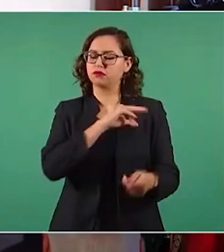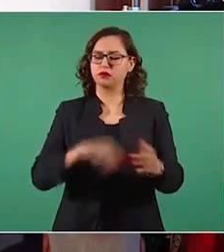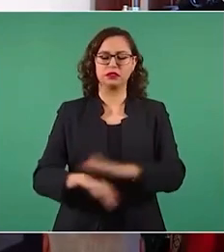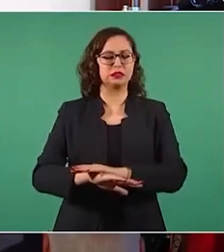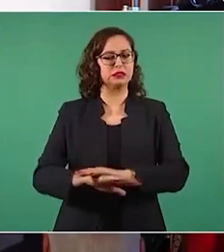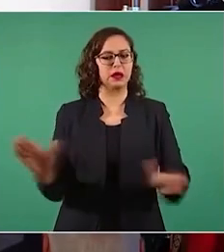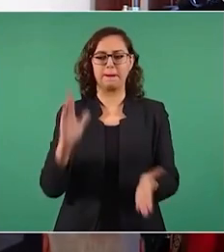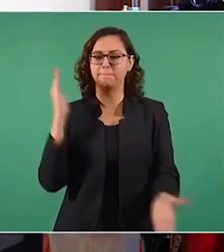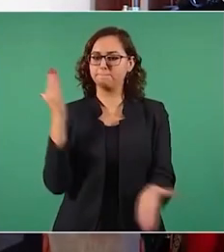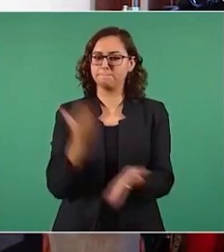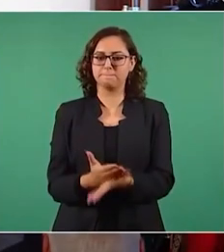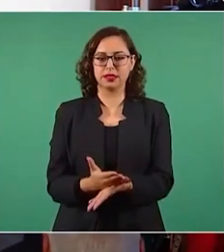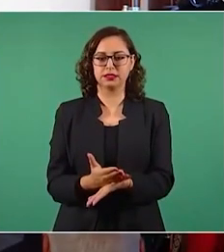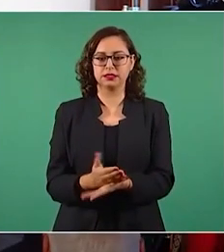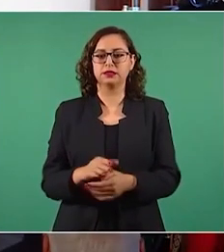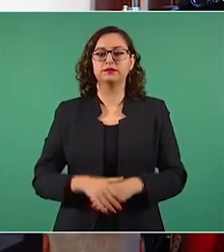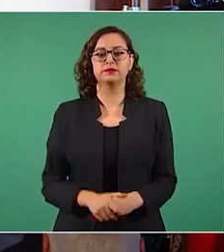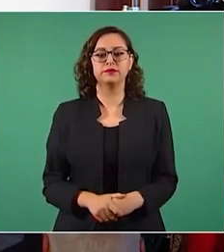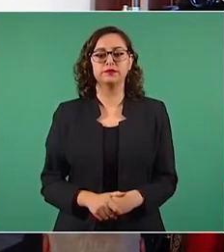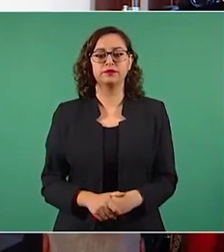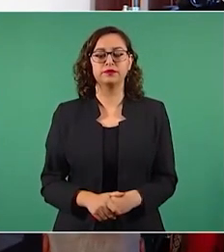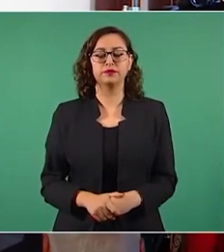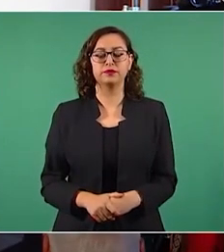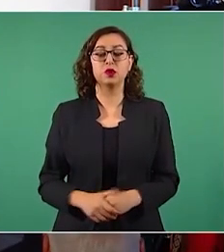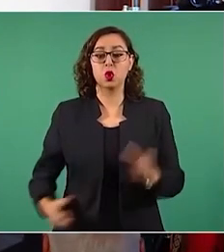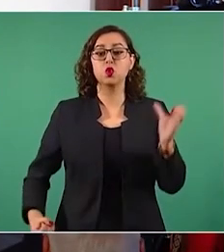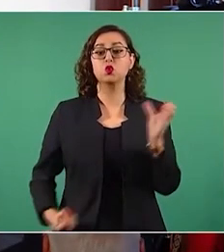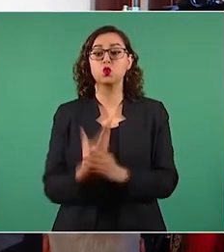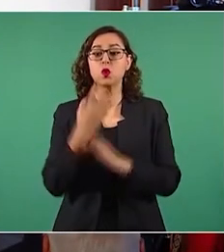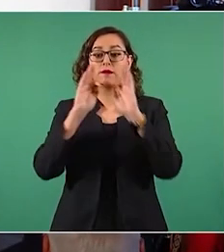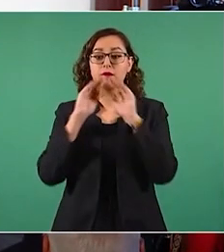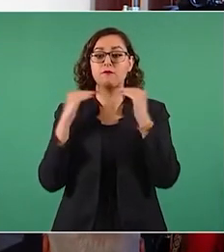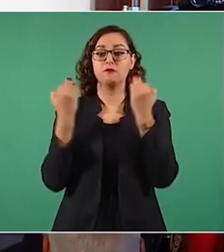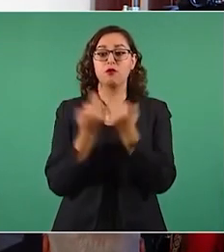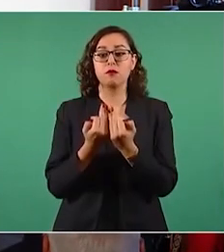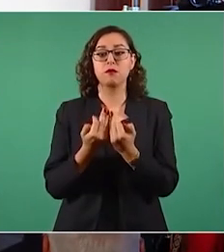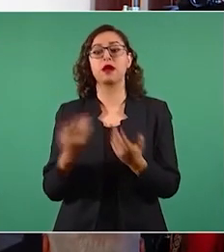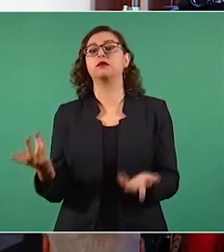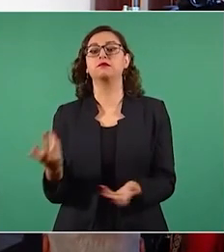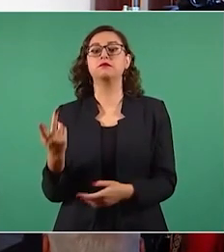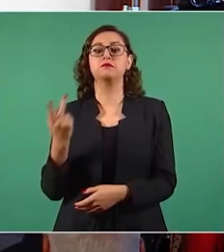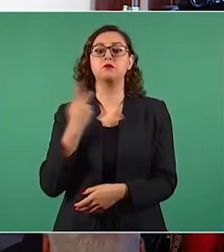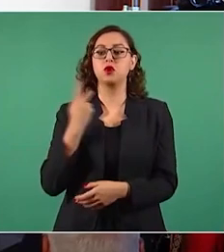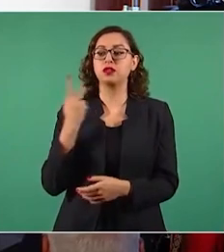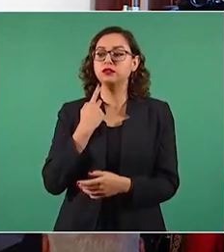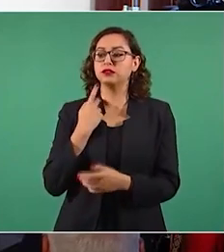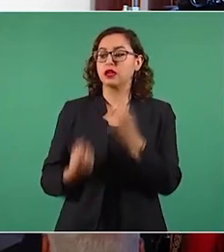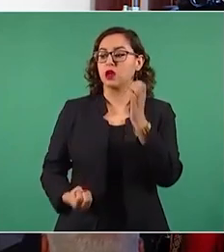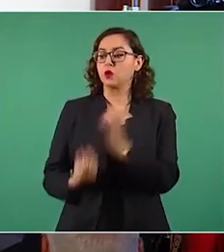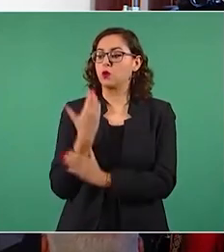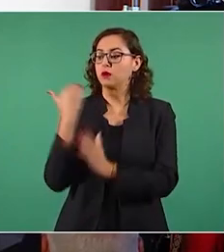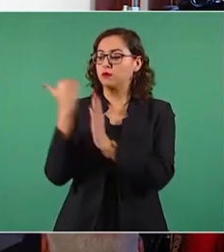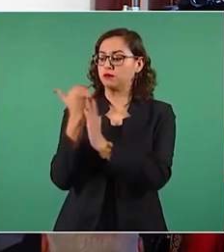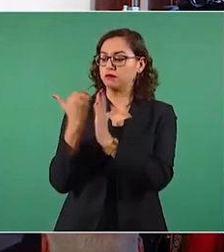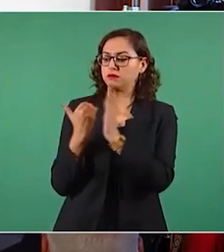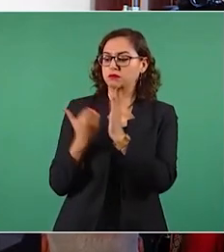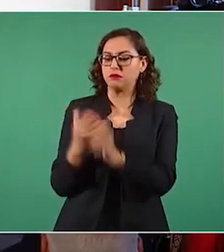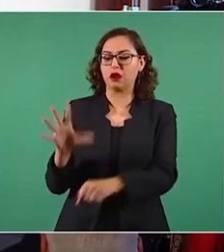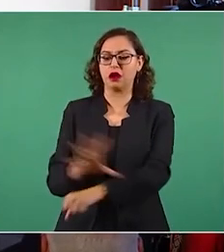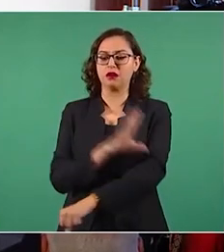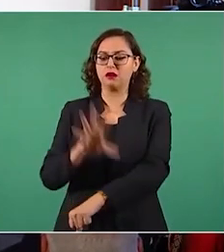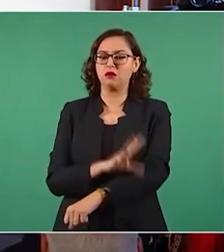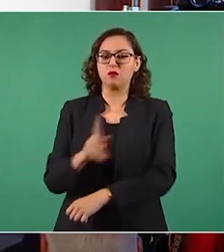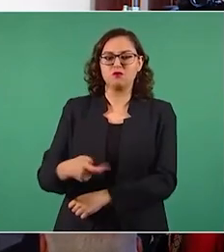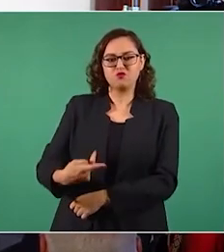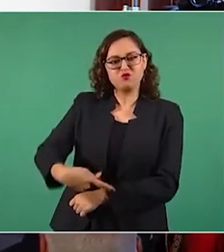nueva política energética busca producir en México las gasolinas que el